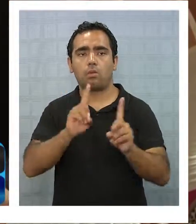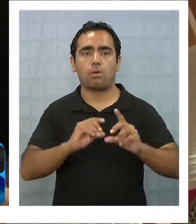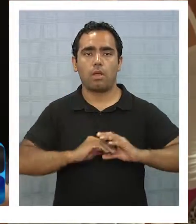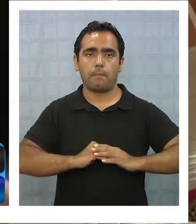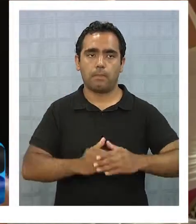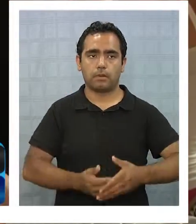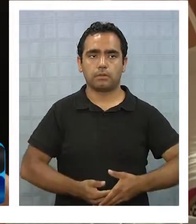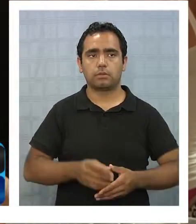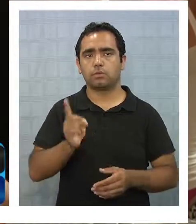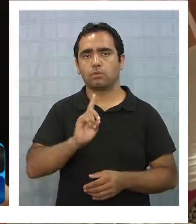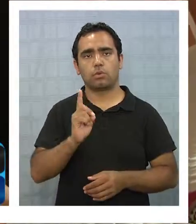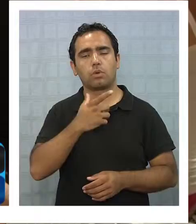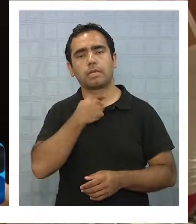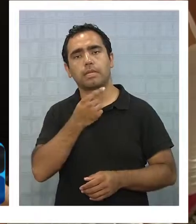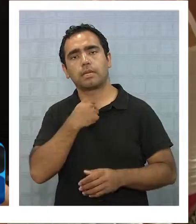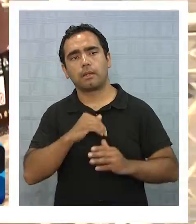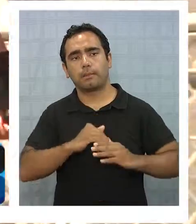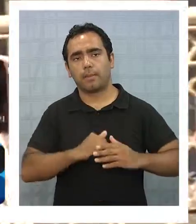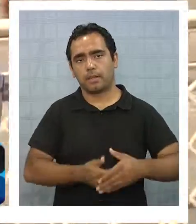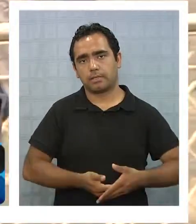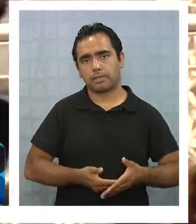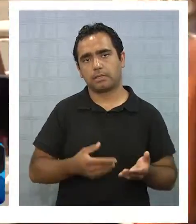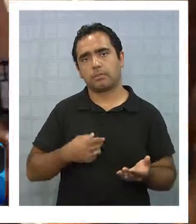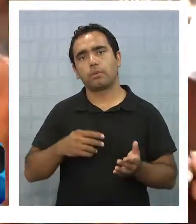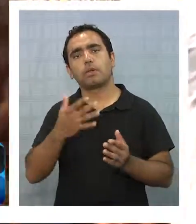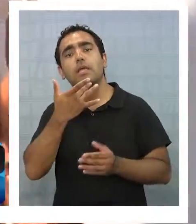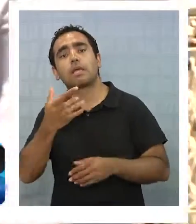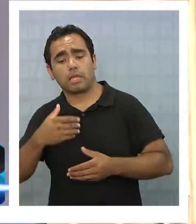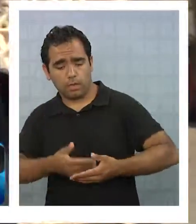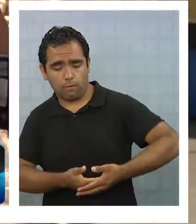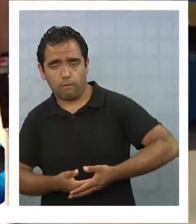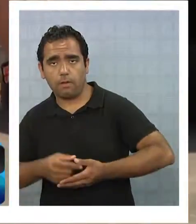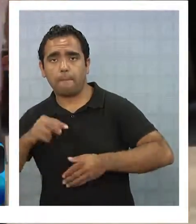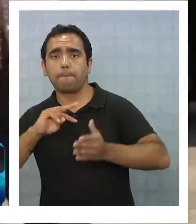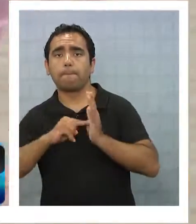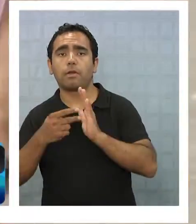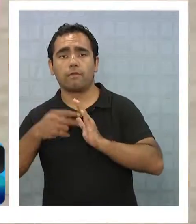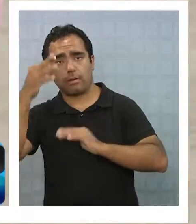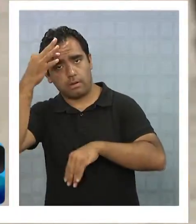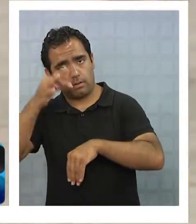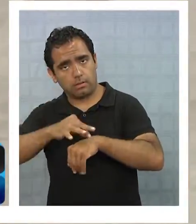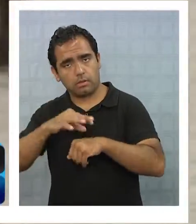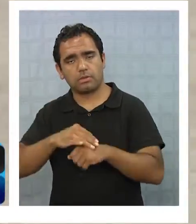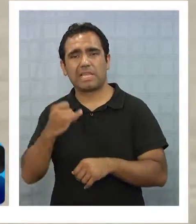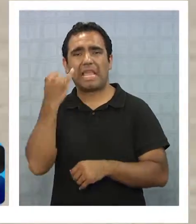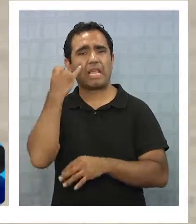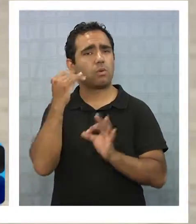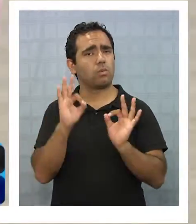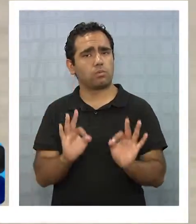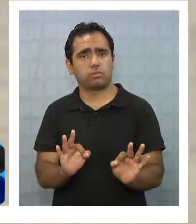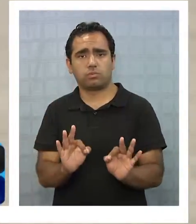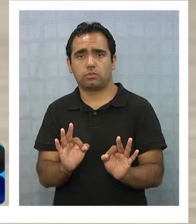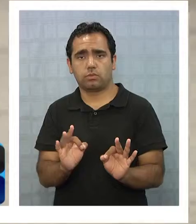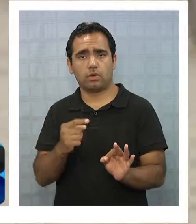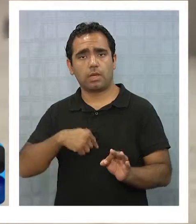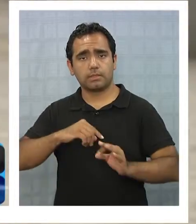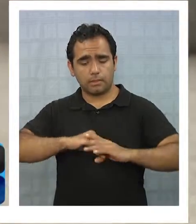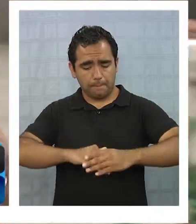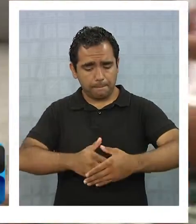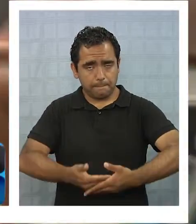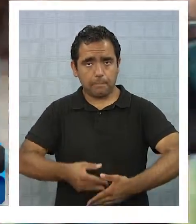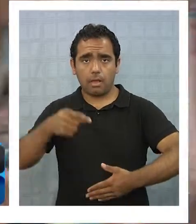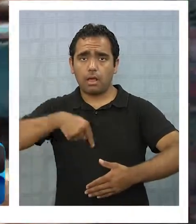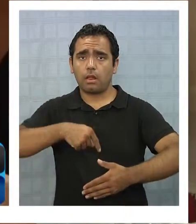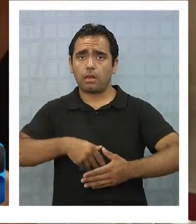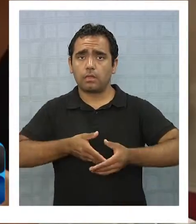embarazadas y no quieren estar embarazadas y los bebés vienen con problemas. Entonces, como injusto que ese